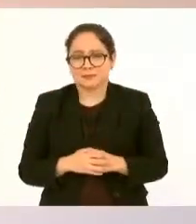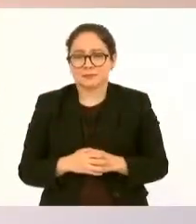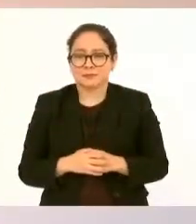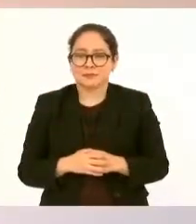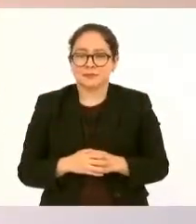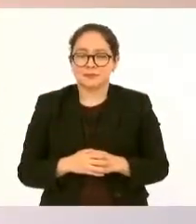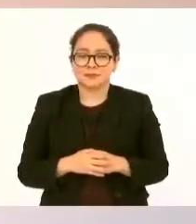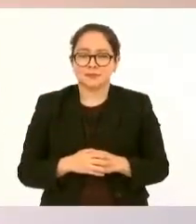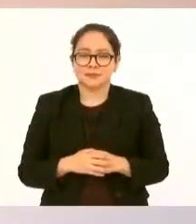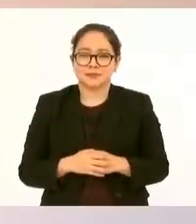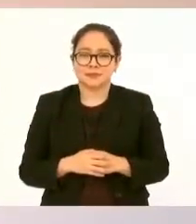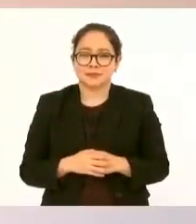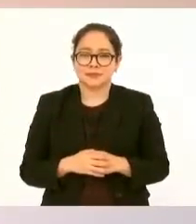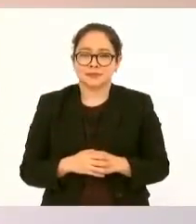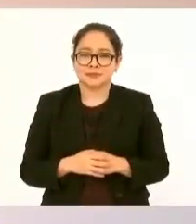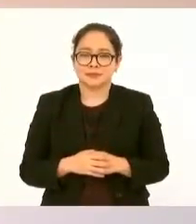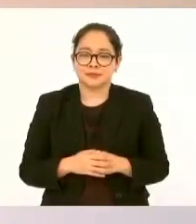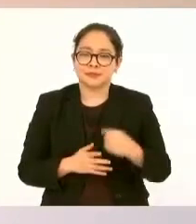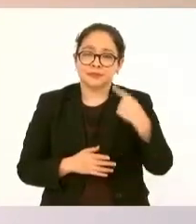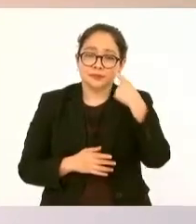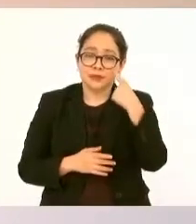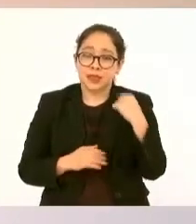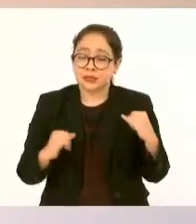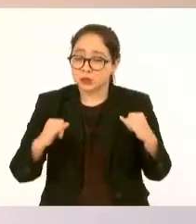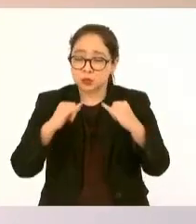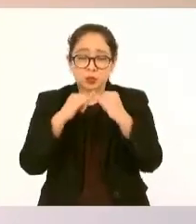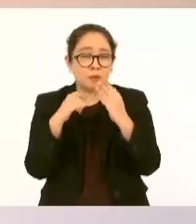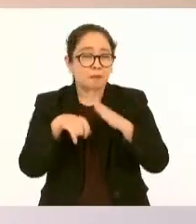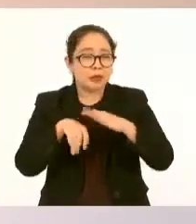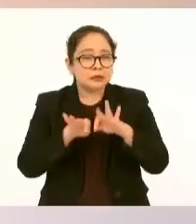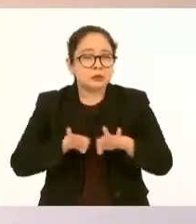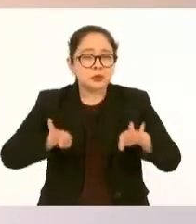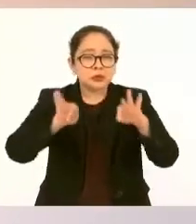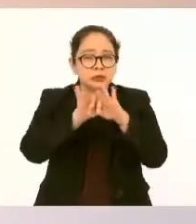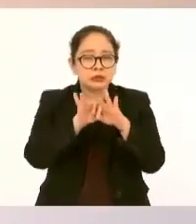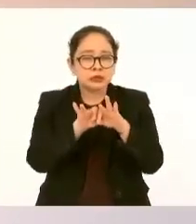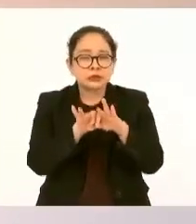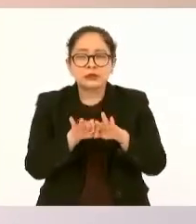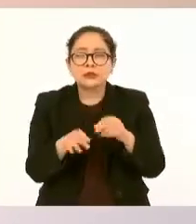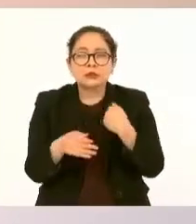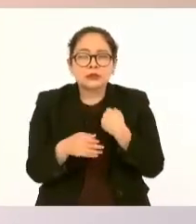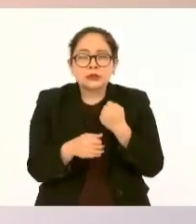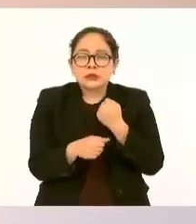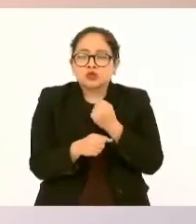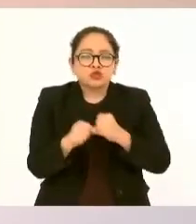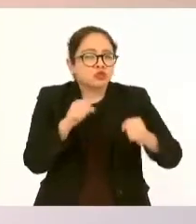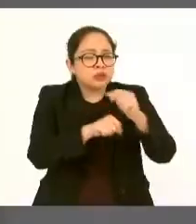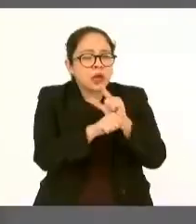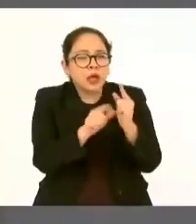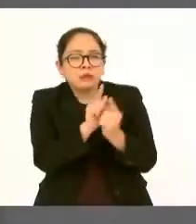importante de seguridad social que tenemos en México es la familia.